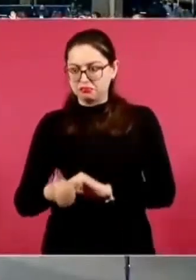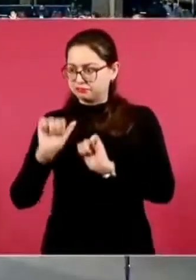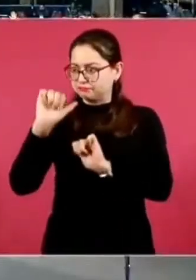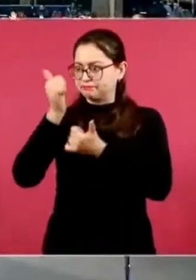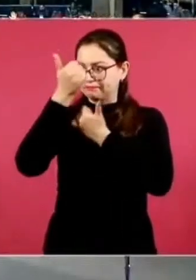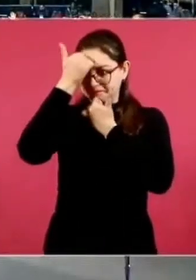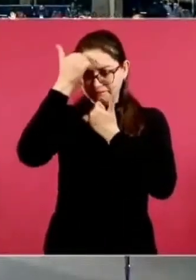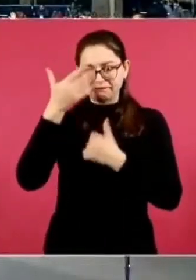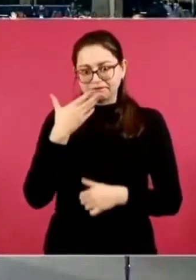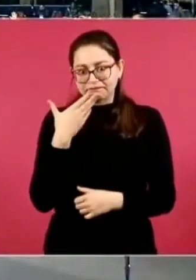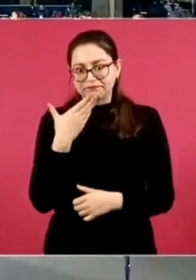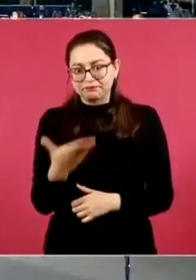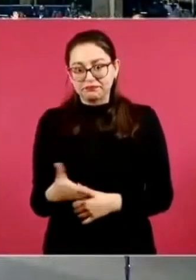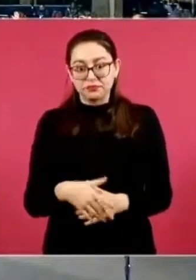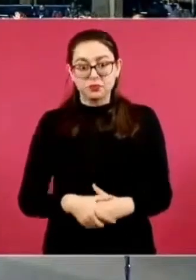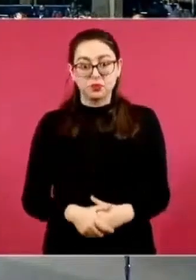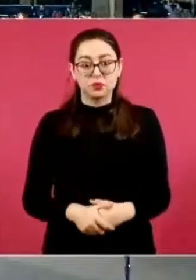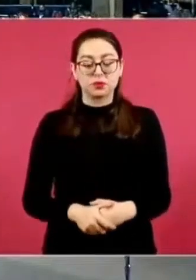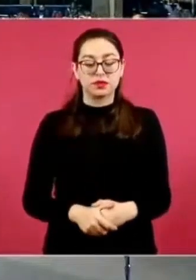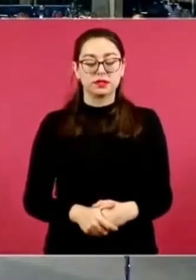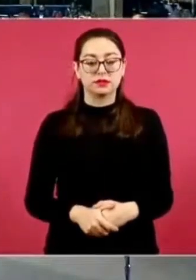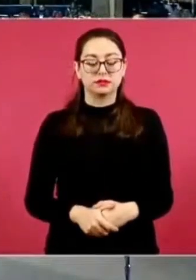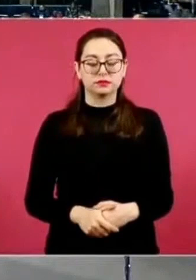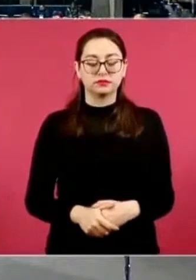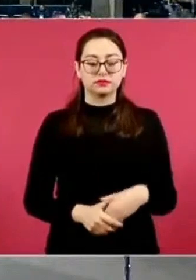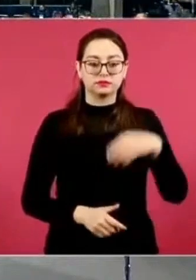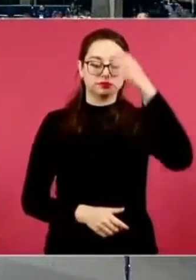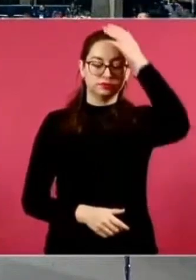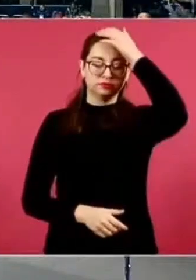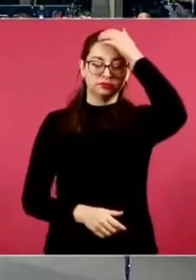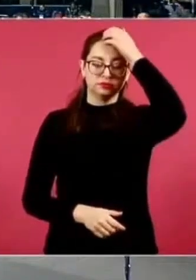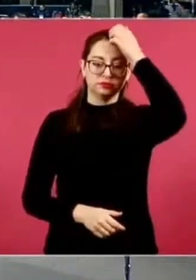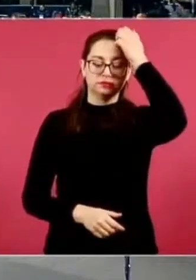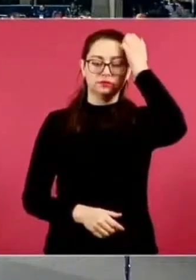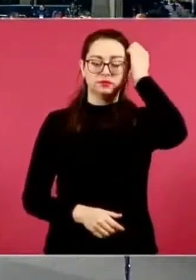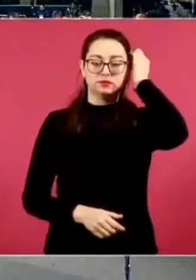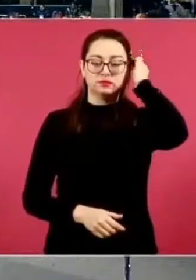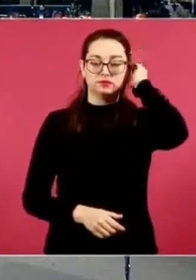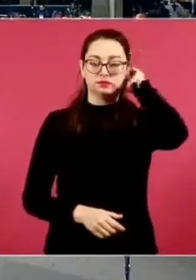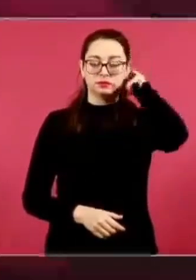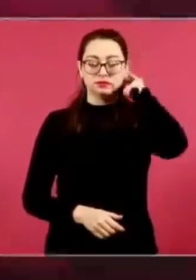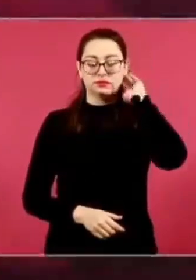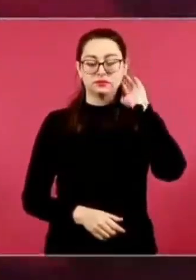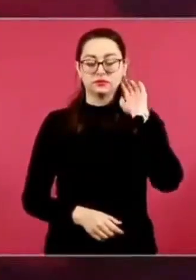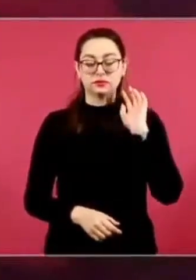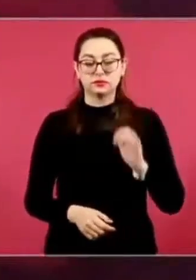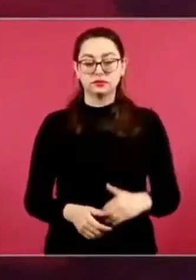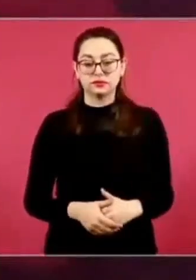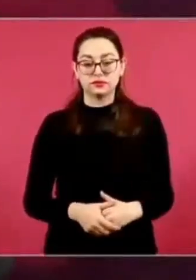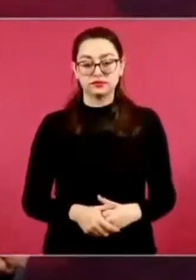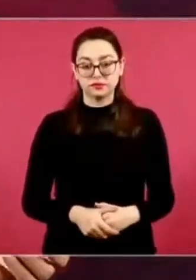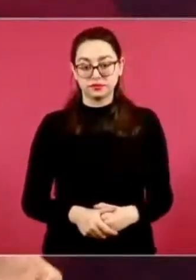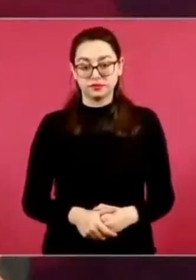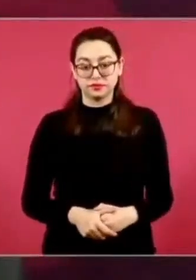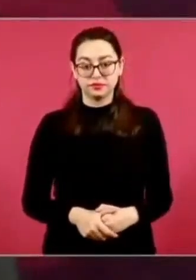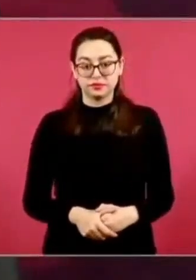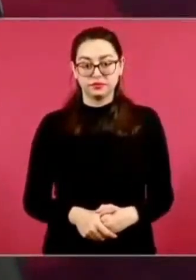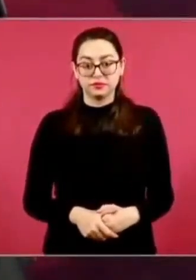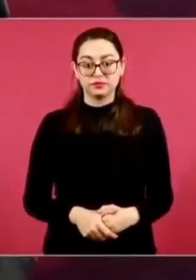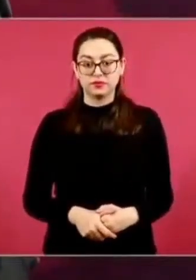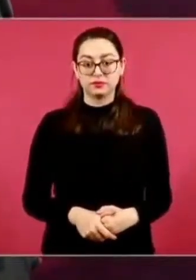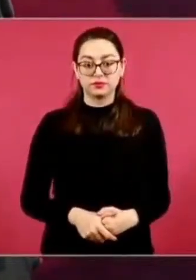No, no, no, no, es que no se puede vivir